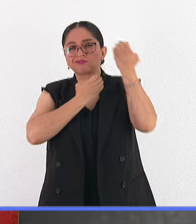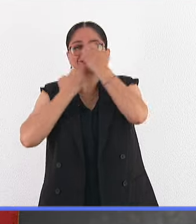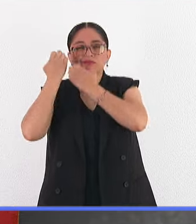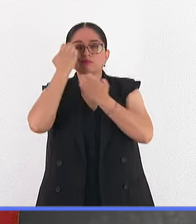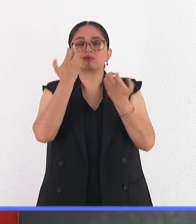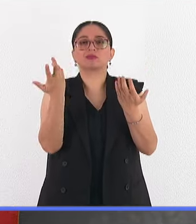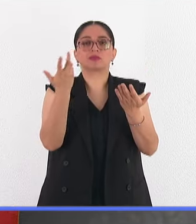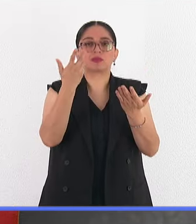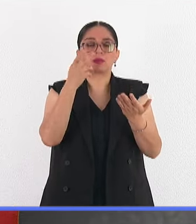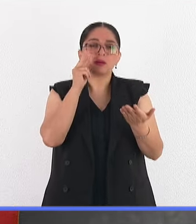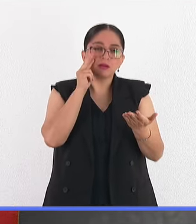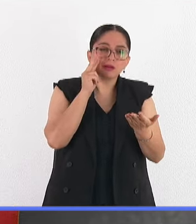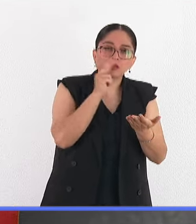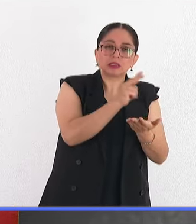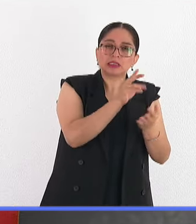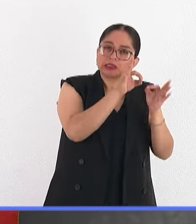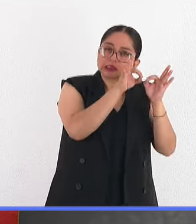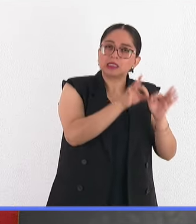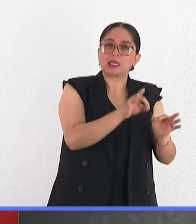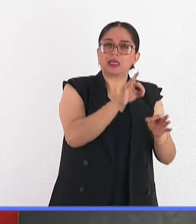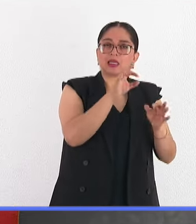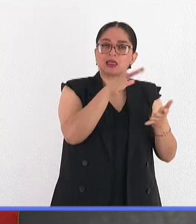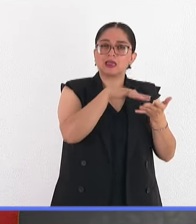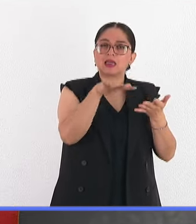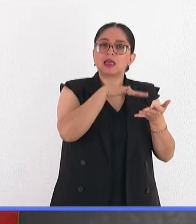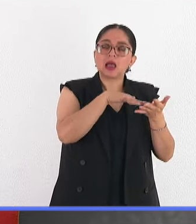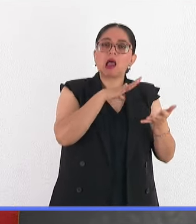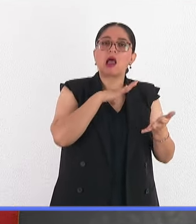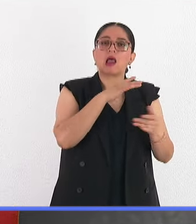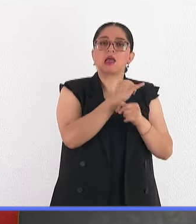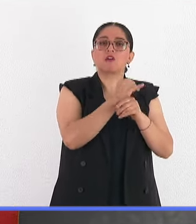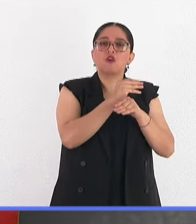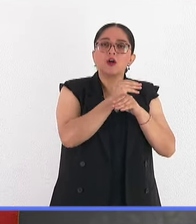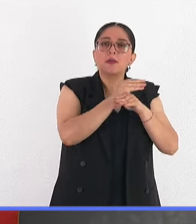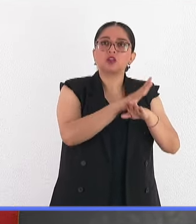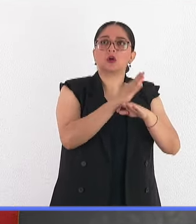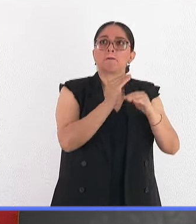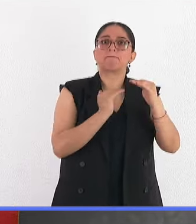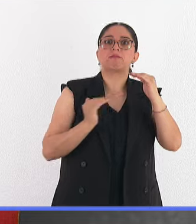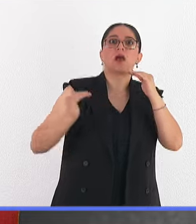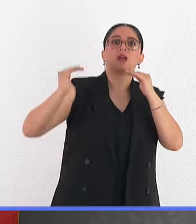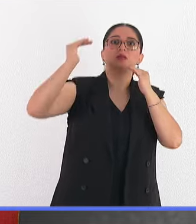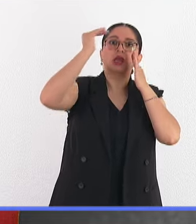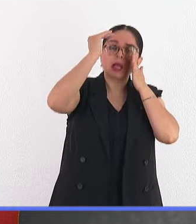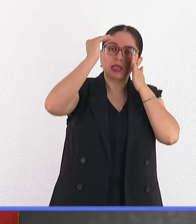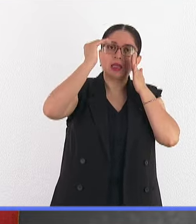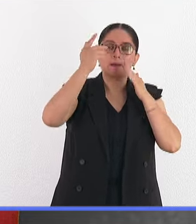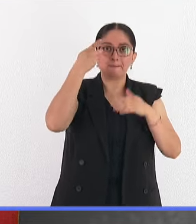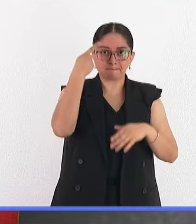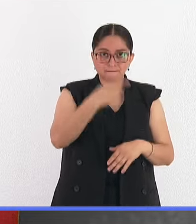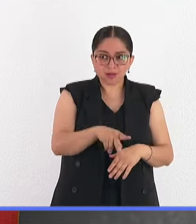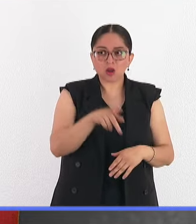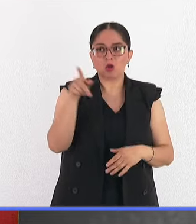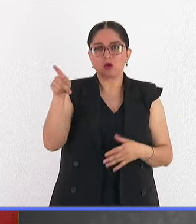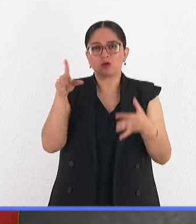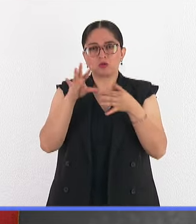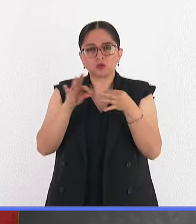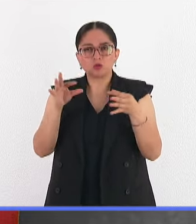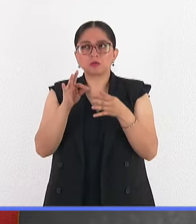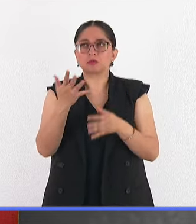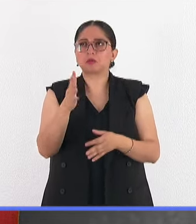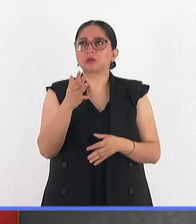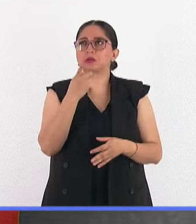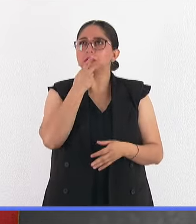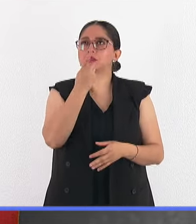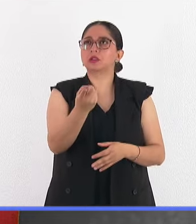literatura al respecto, mencionan datos todavía, cifras más altas, ¿no? Incluso llegan hasta mencionar 4 millones